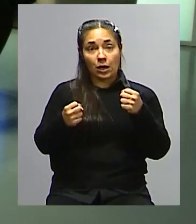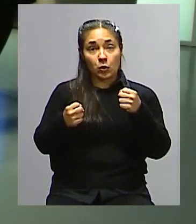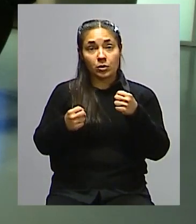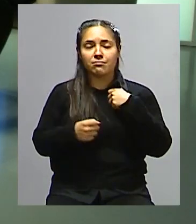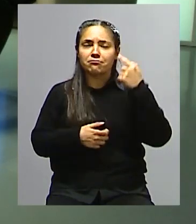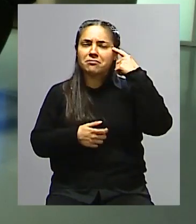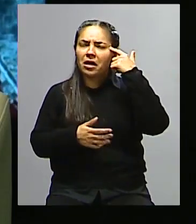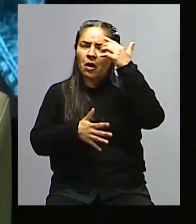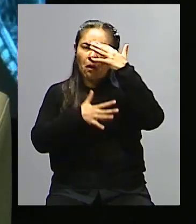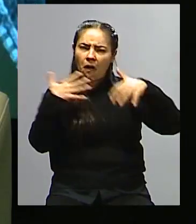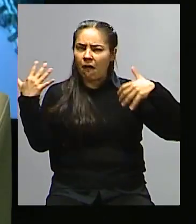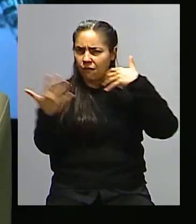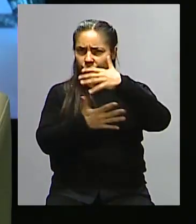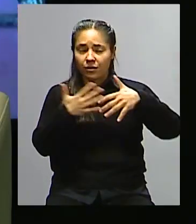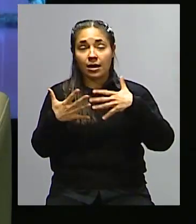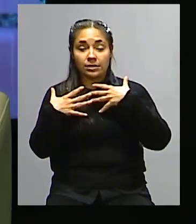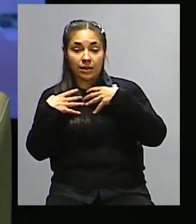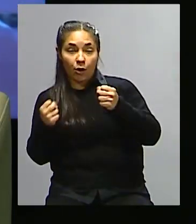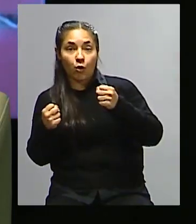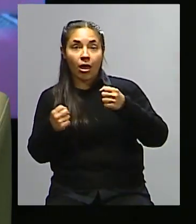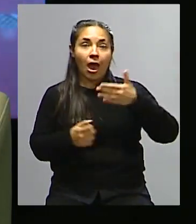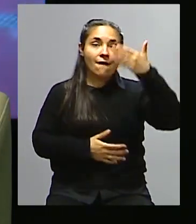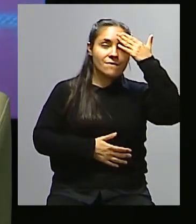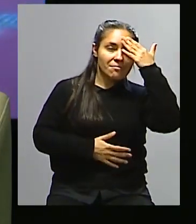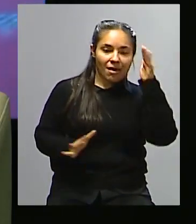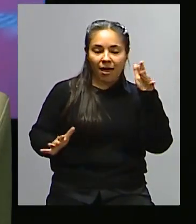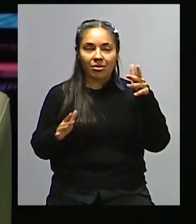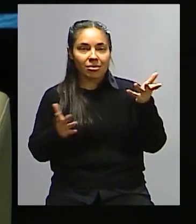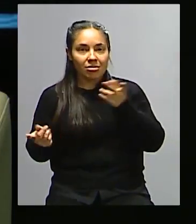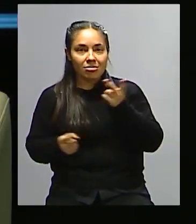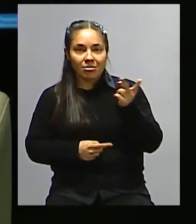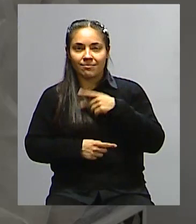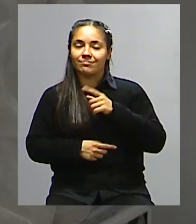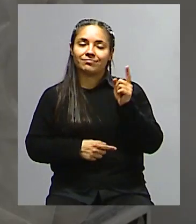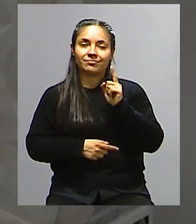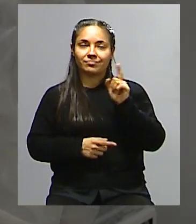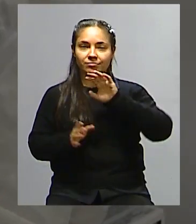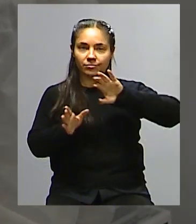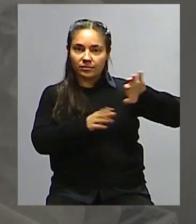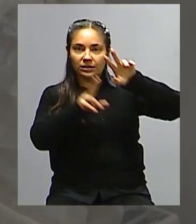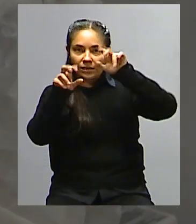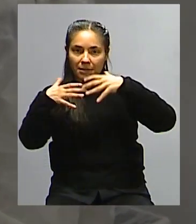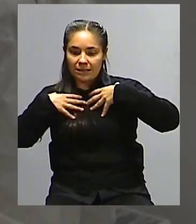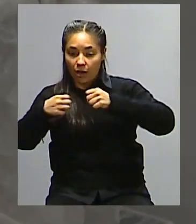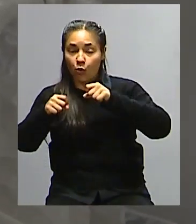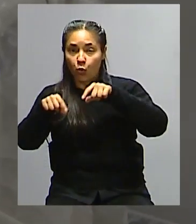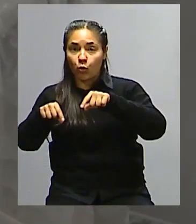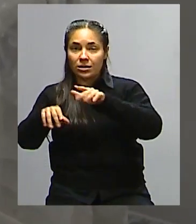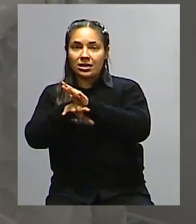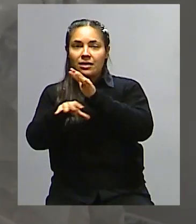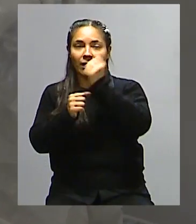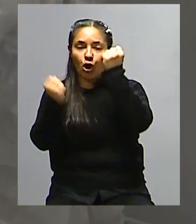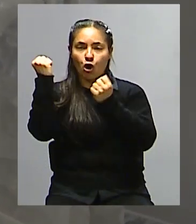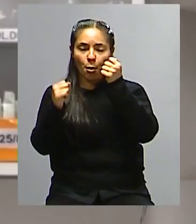veces se tiende a confundir el concepto salud-enfermedad. Y, en realidad, estamos hablando de la salud. La salud está estrechamente vinculada con la